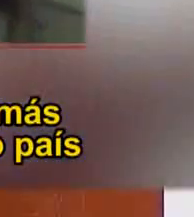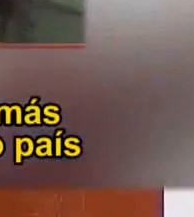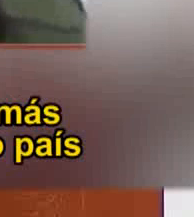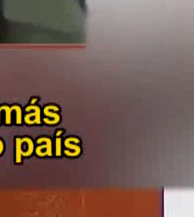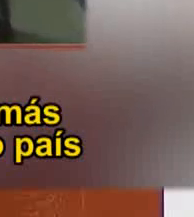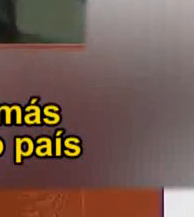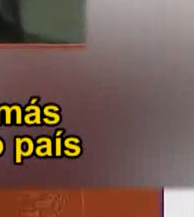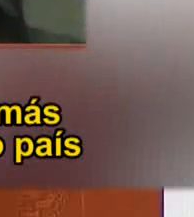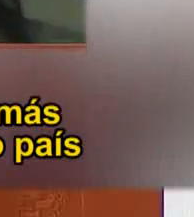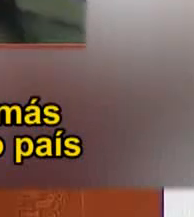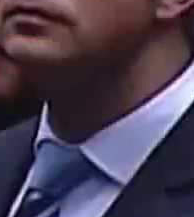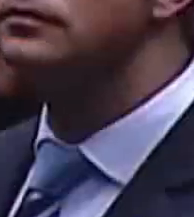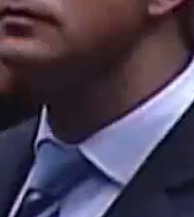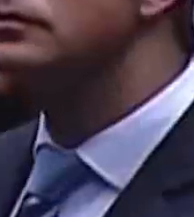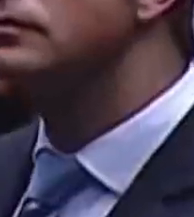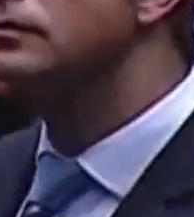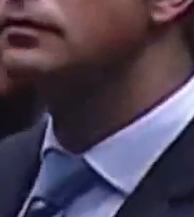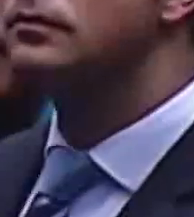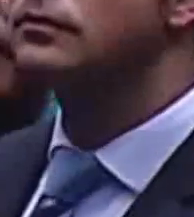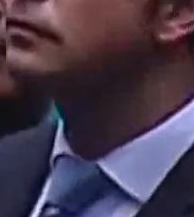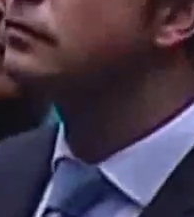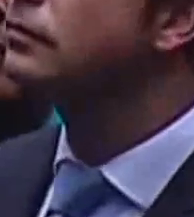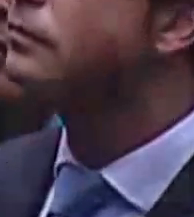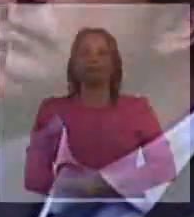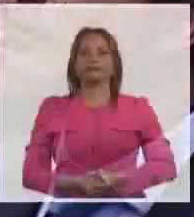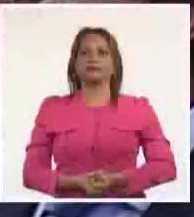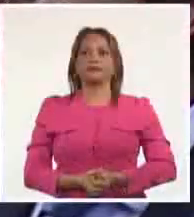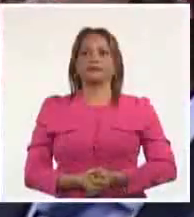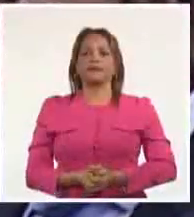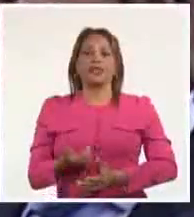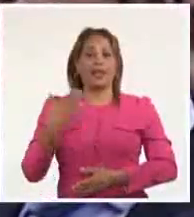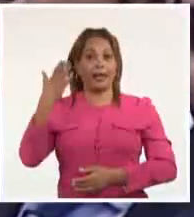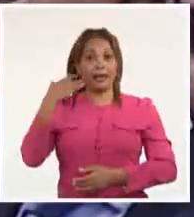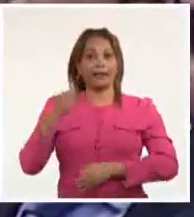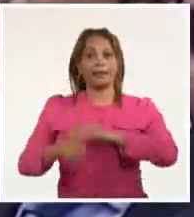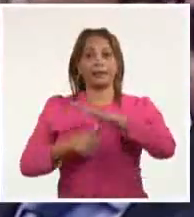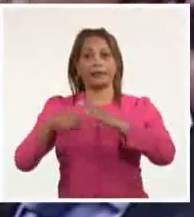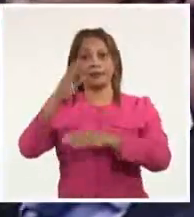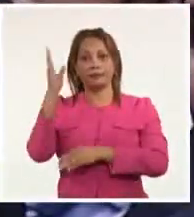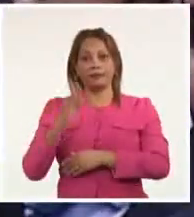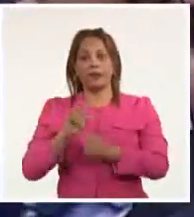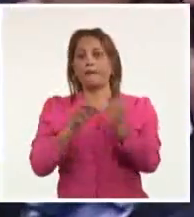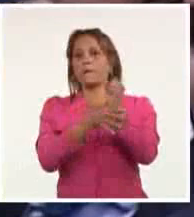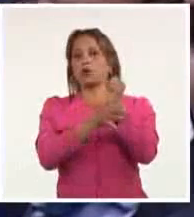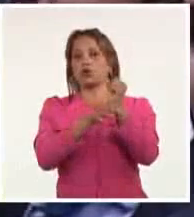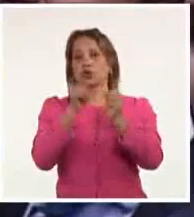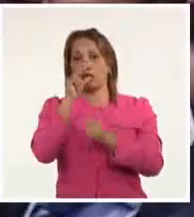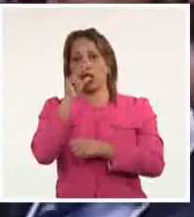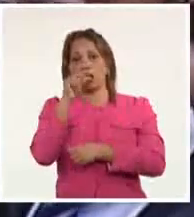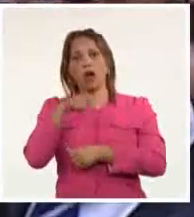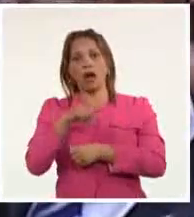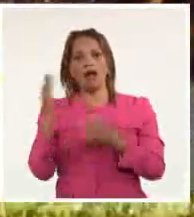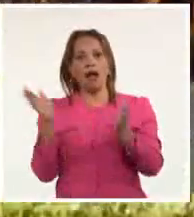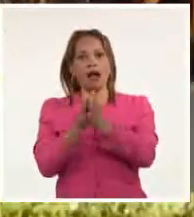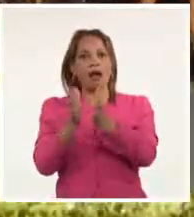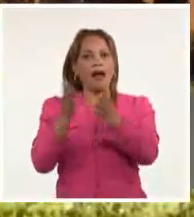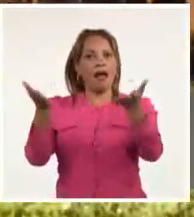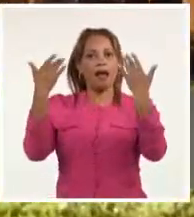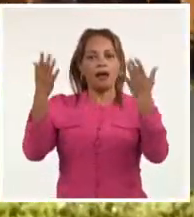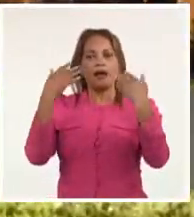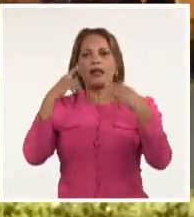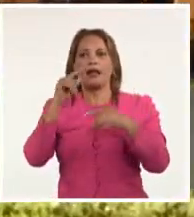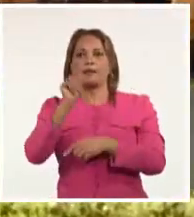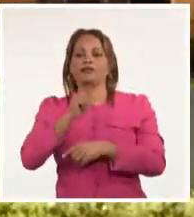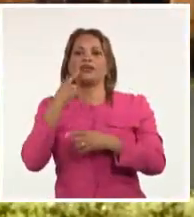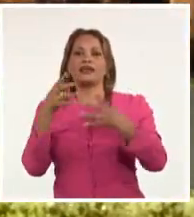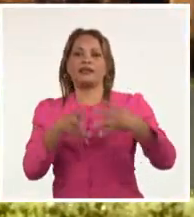otro golpe en nuestro país. Por su parte, el expresidente brasileño Jair Bolsonaro sigue avivando las tensiones desde Estados